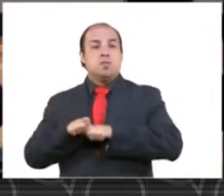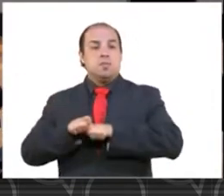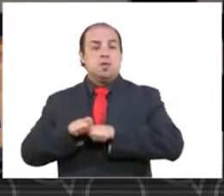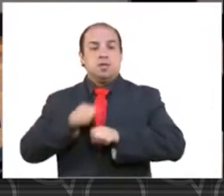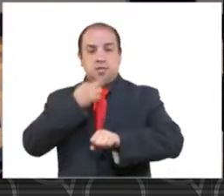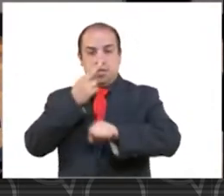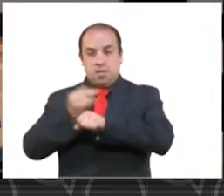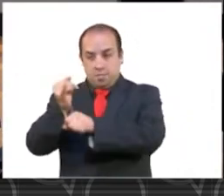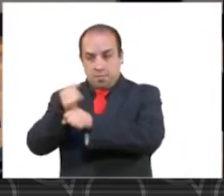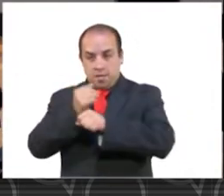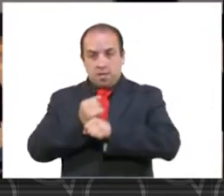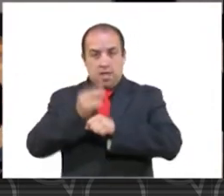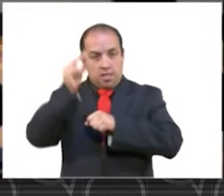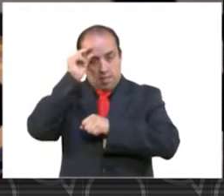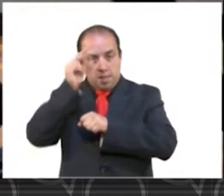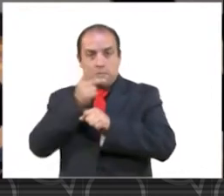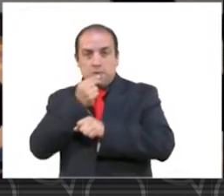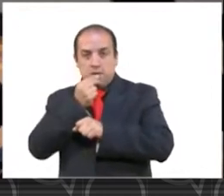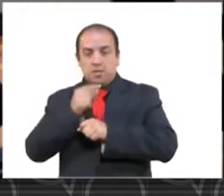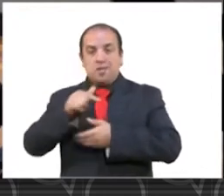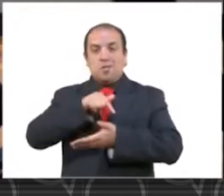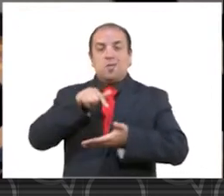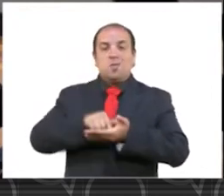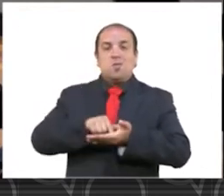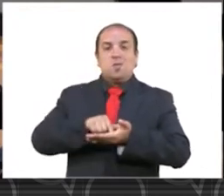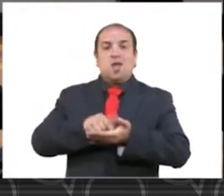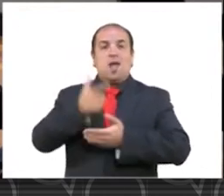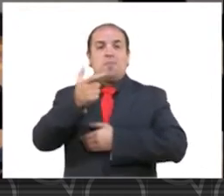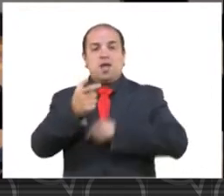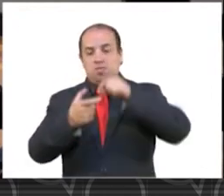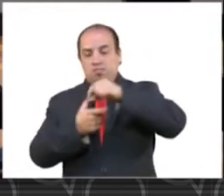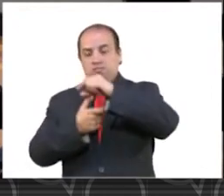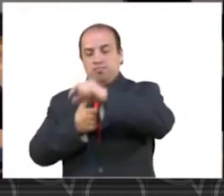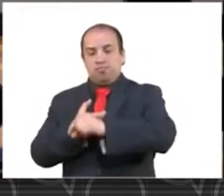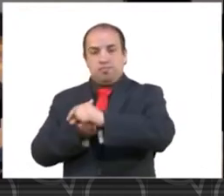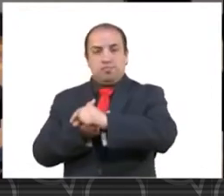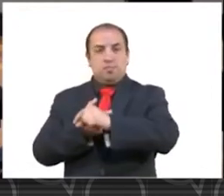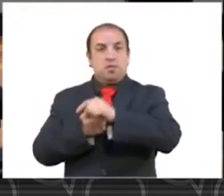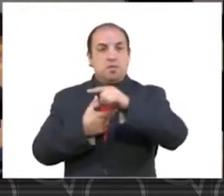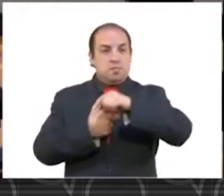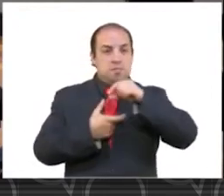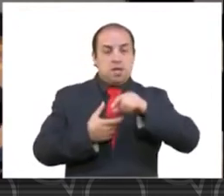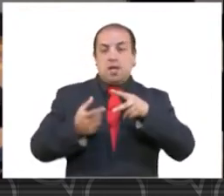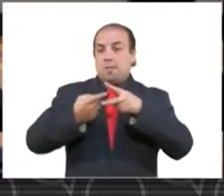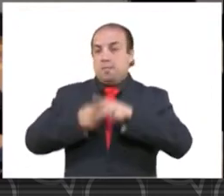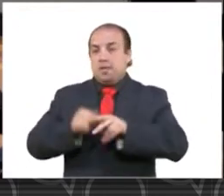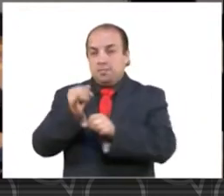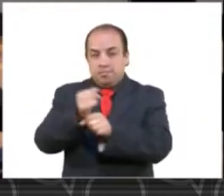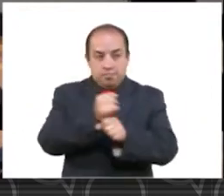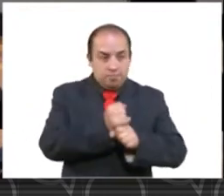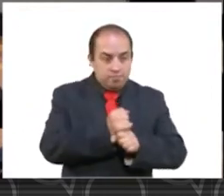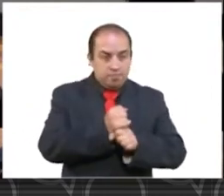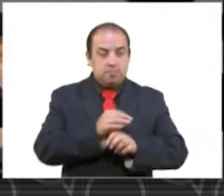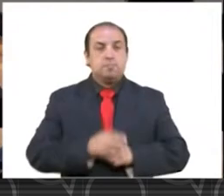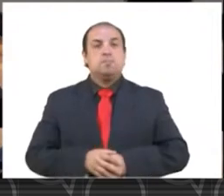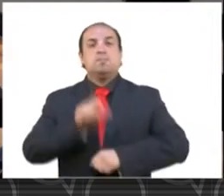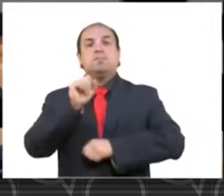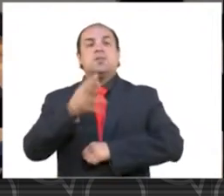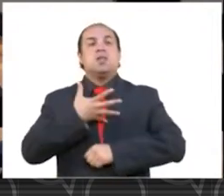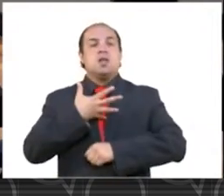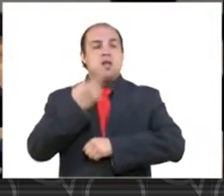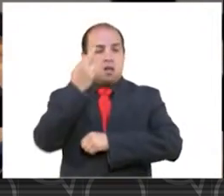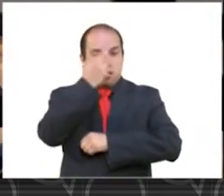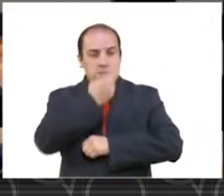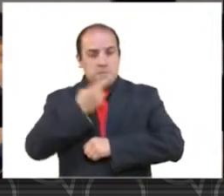en el lugar donde se recuperaron los casquillos percutidos. Se inició la investigación y, asimismo, derivado del